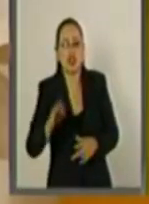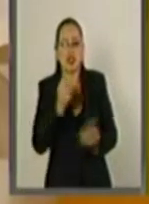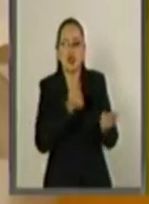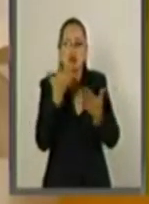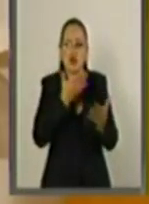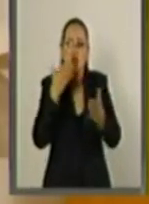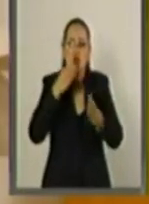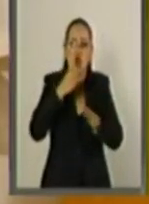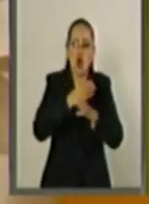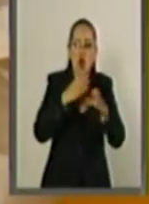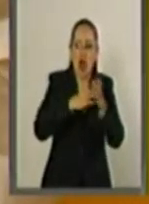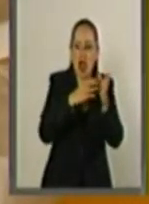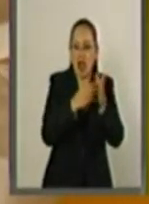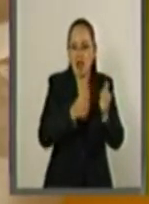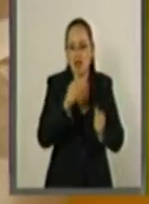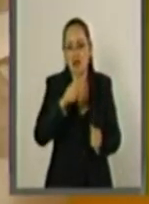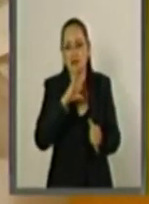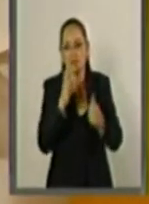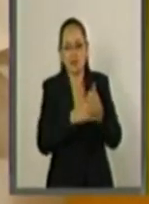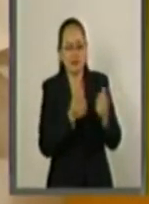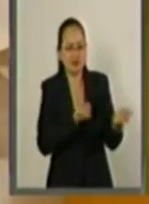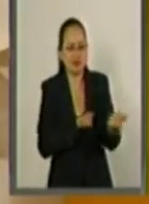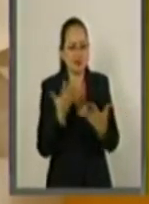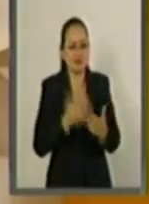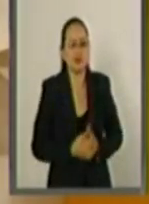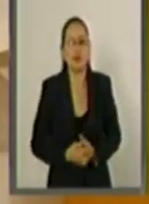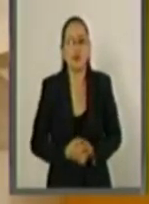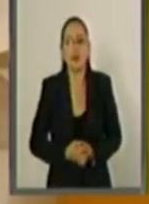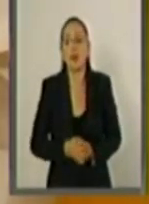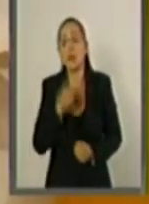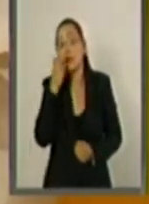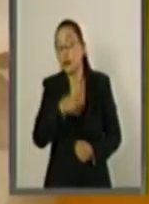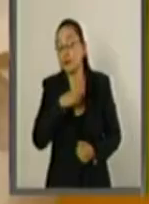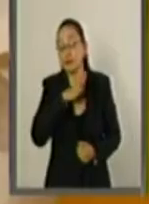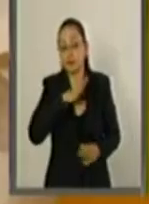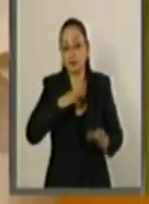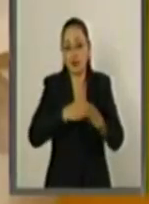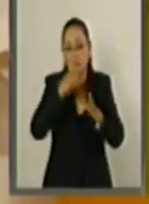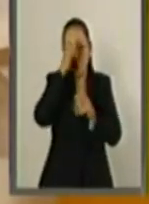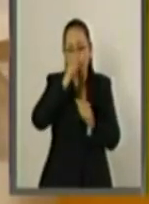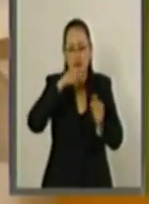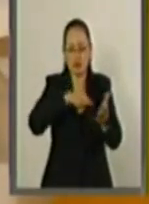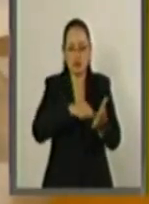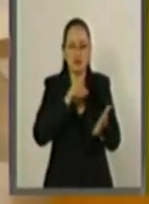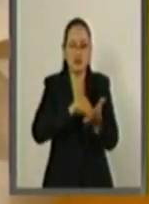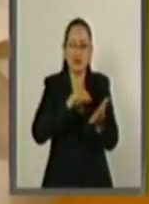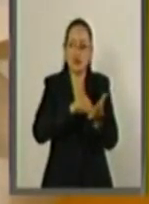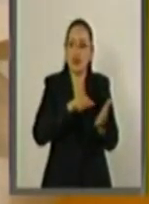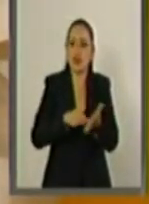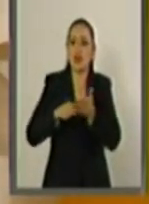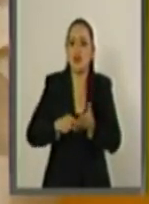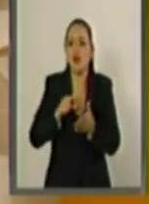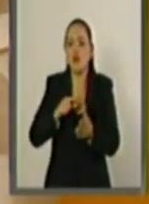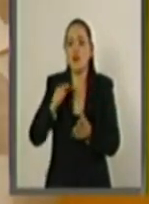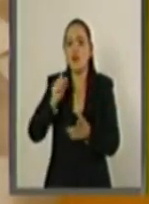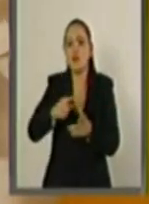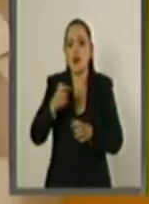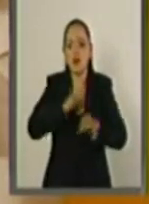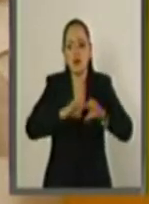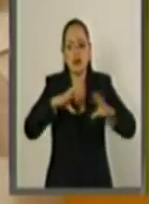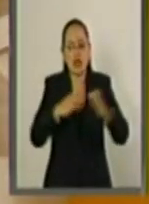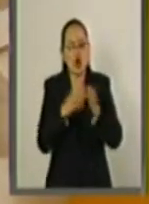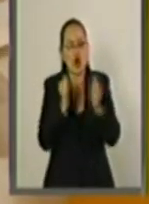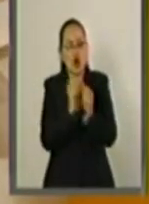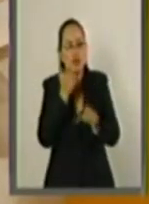carga. Vale la pena subrayar que de acuerdo con el convenio vigente hasta hoy, las líneas aéreas que atienden el mercado con los Estados